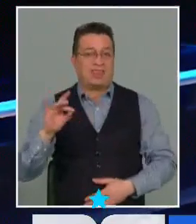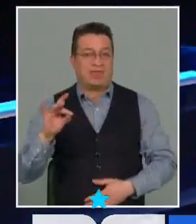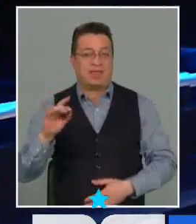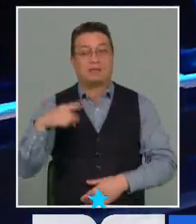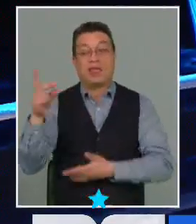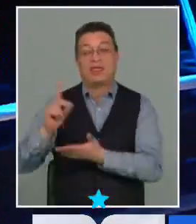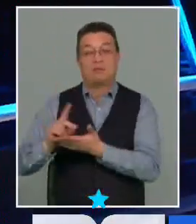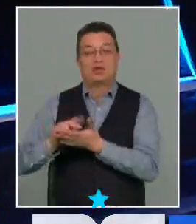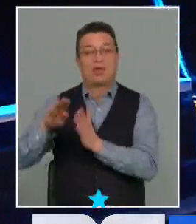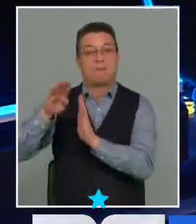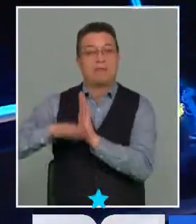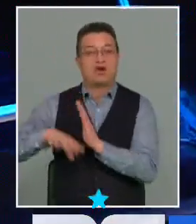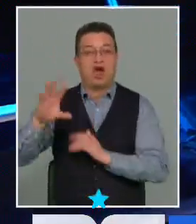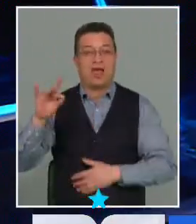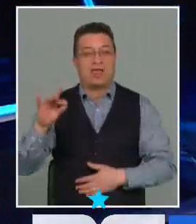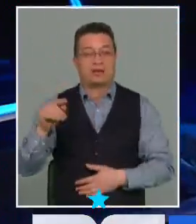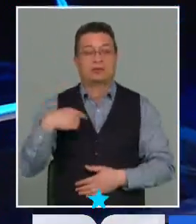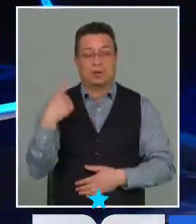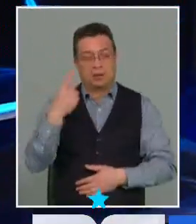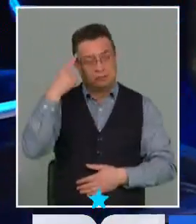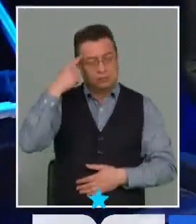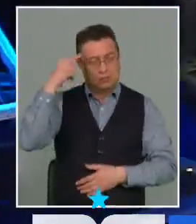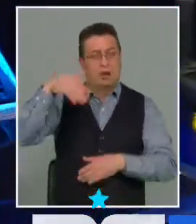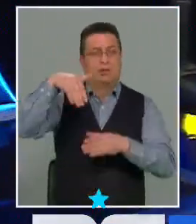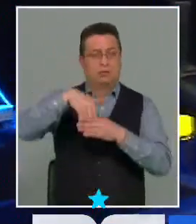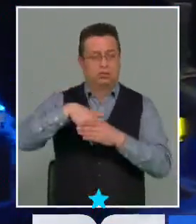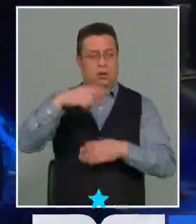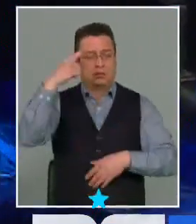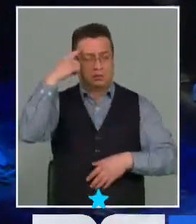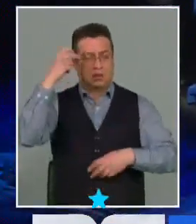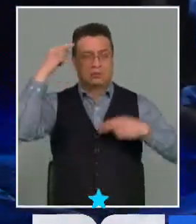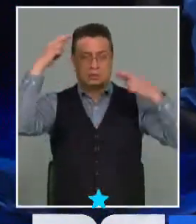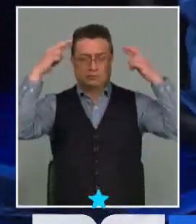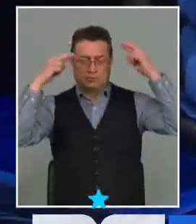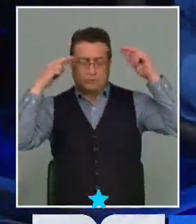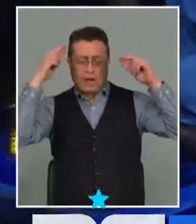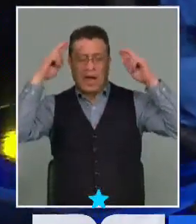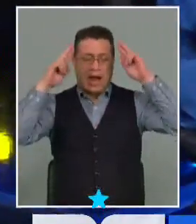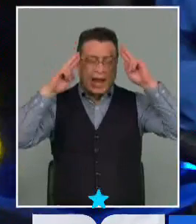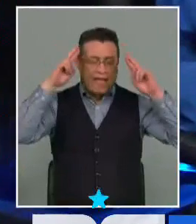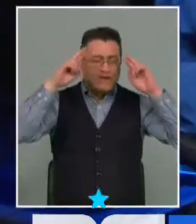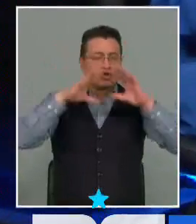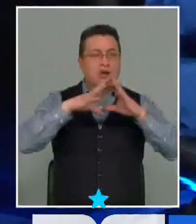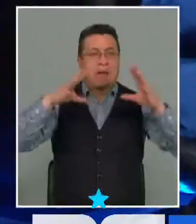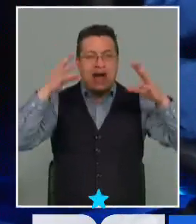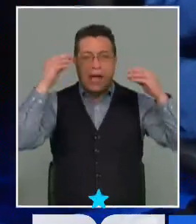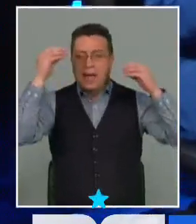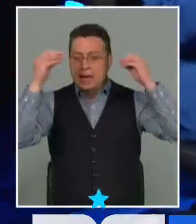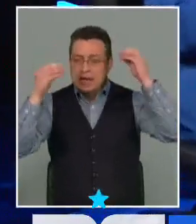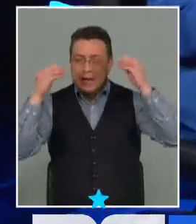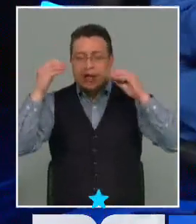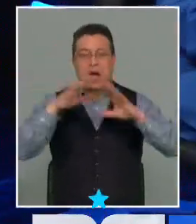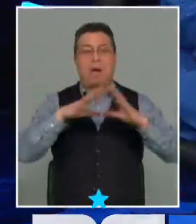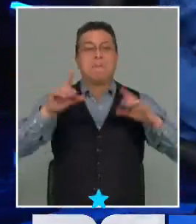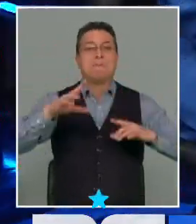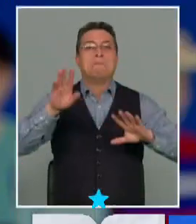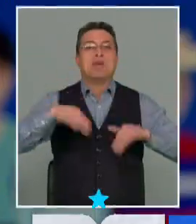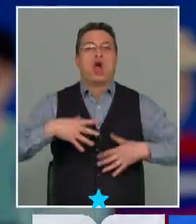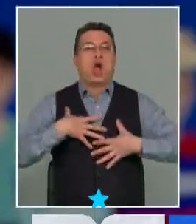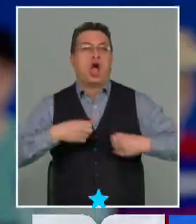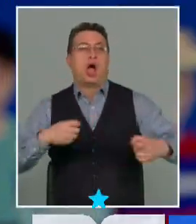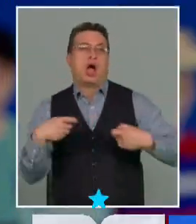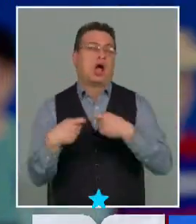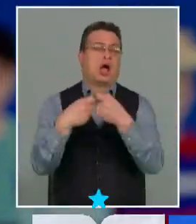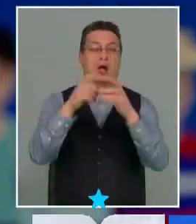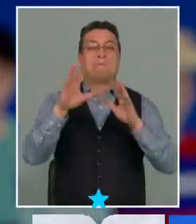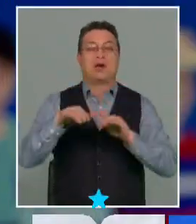los diputados. Por lo tanto, uno esperaba una deliberación más tranquila, más serena, eventualmente menos apasionada que la que